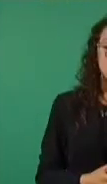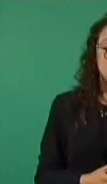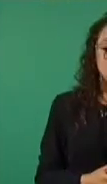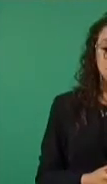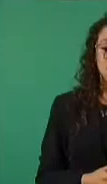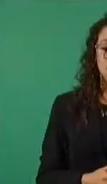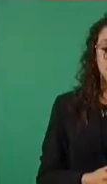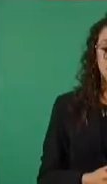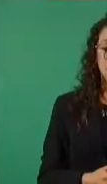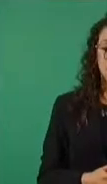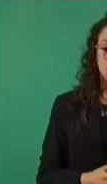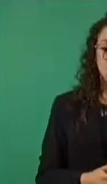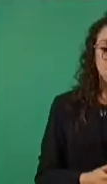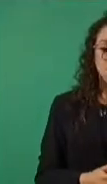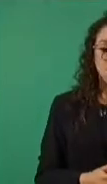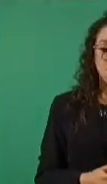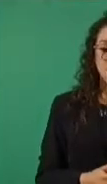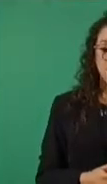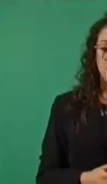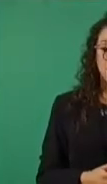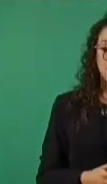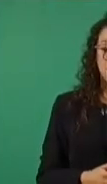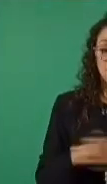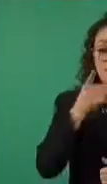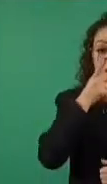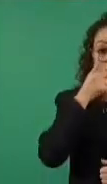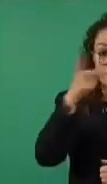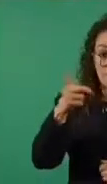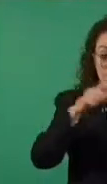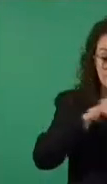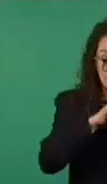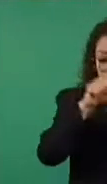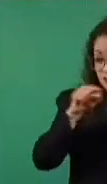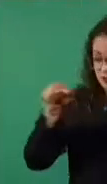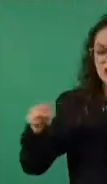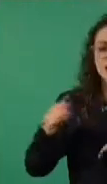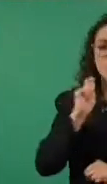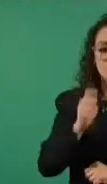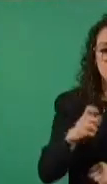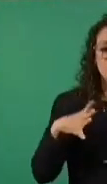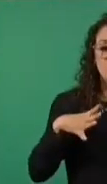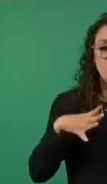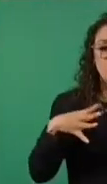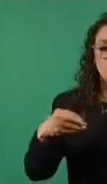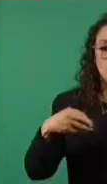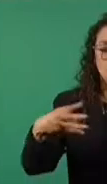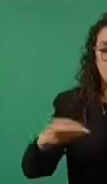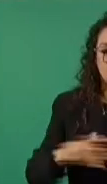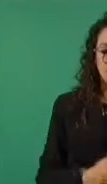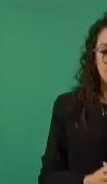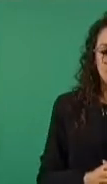fíjense, estos son contagios según, ¿verdad? Hasta la misma nota,